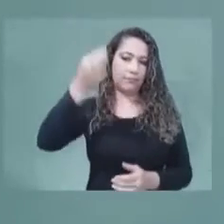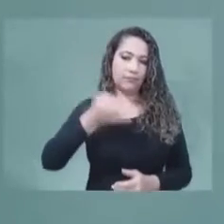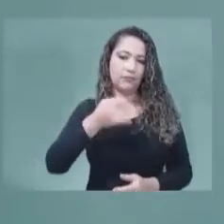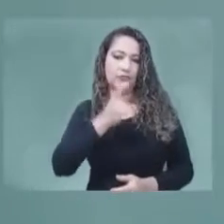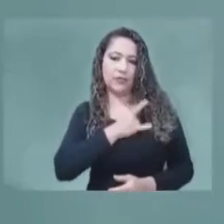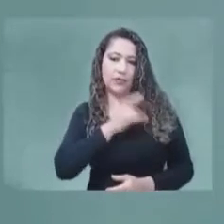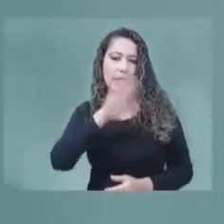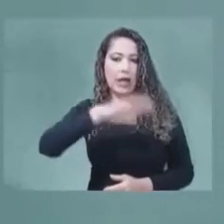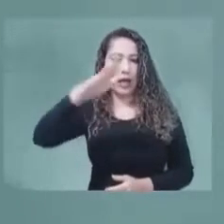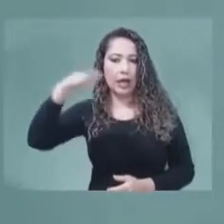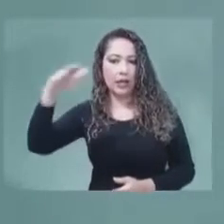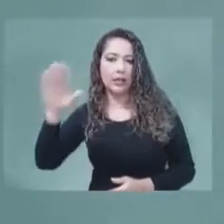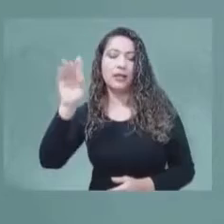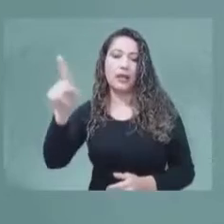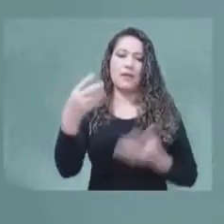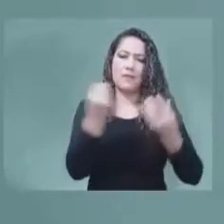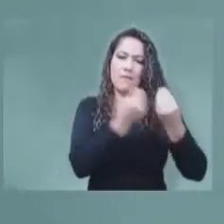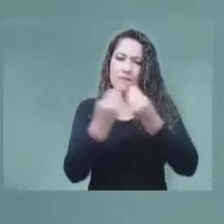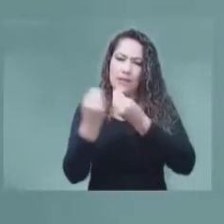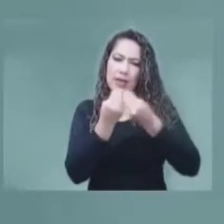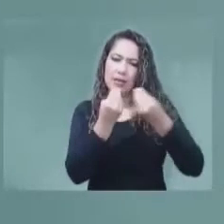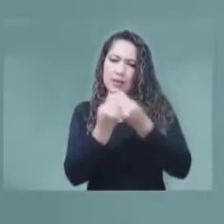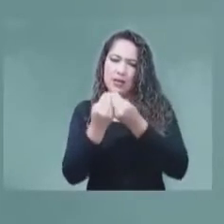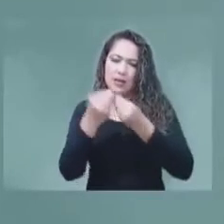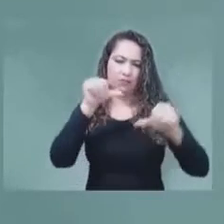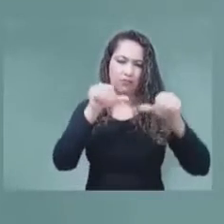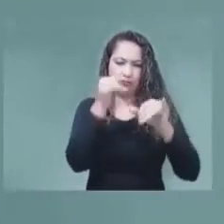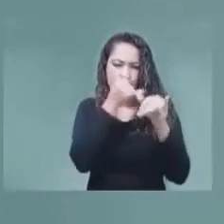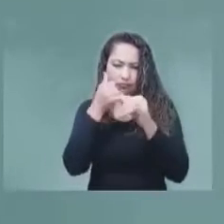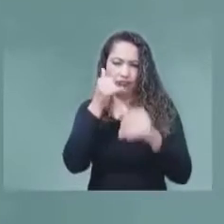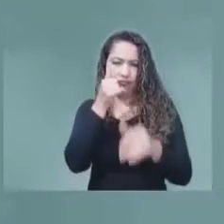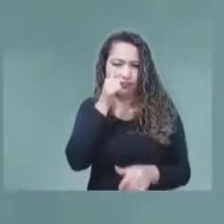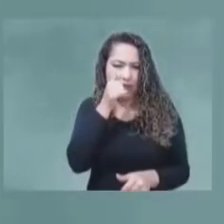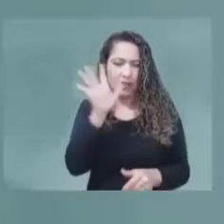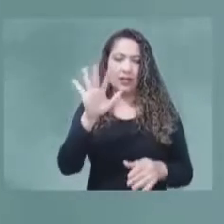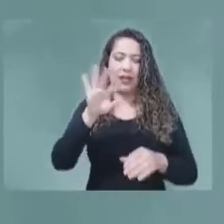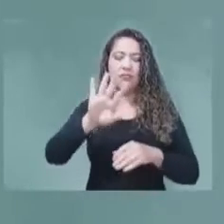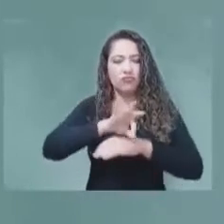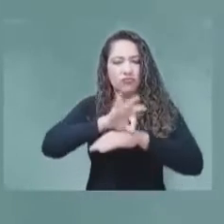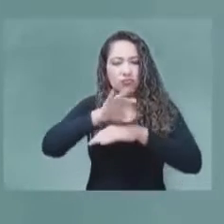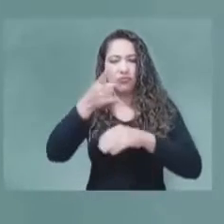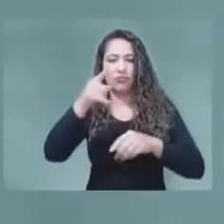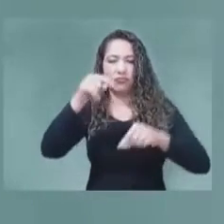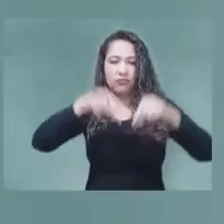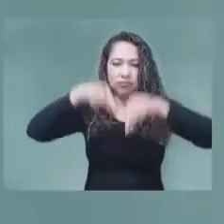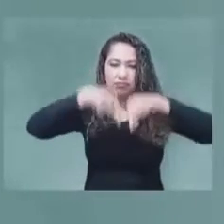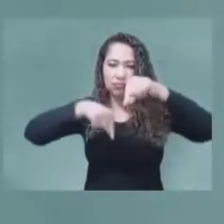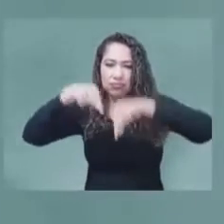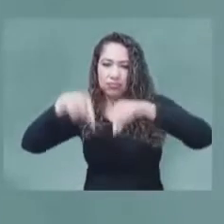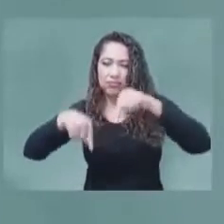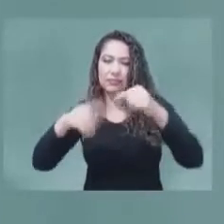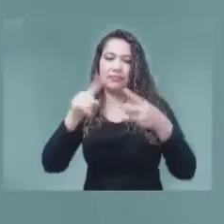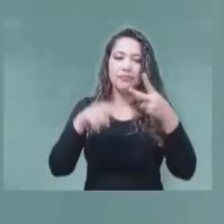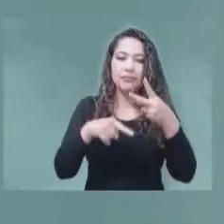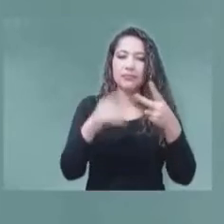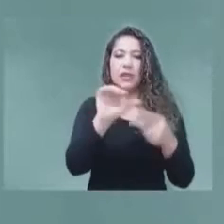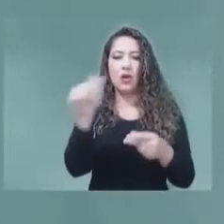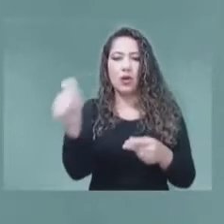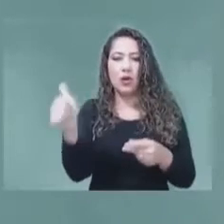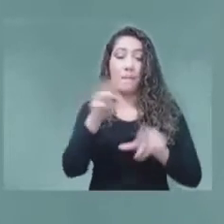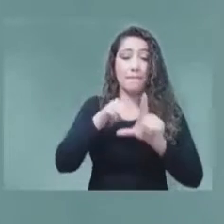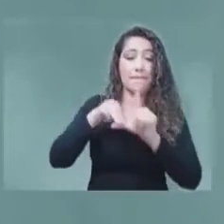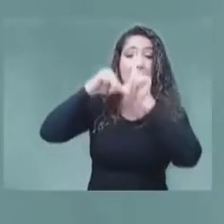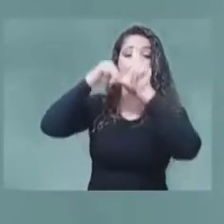ingeniería eléctrica. Asimismo, es magíster en ingeniería eléctrica de la misma universidad y magíster en ciencias económicas de la